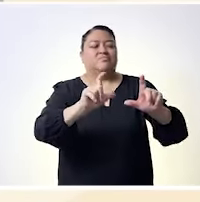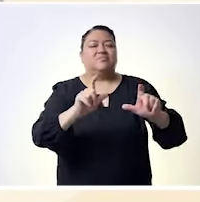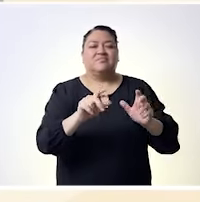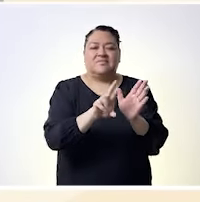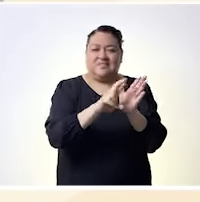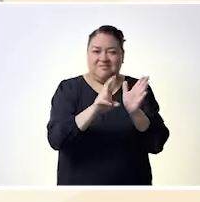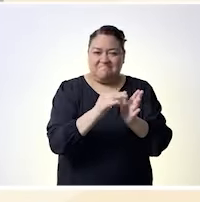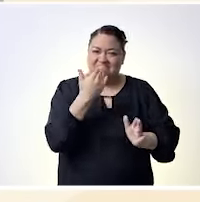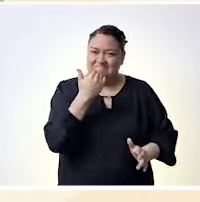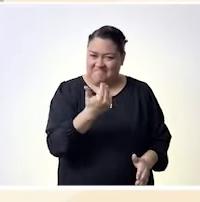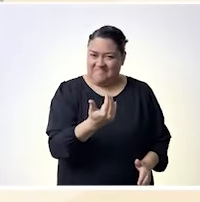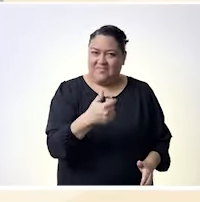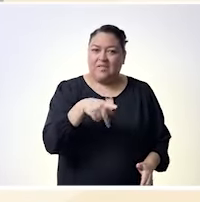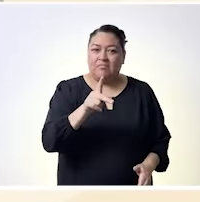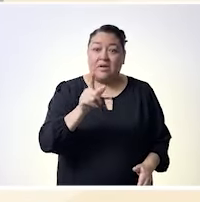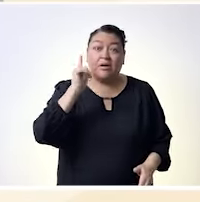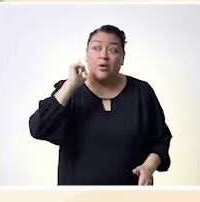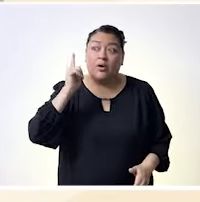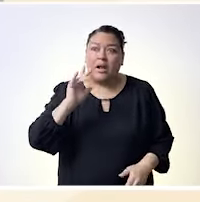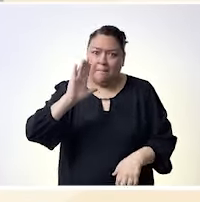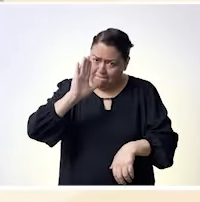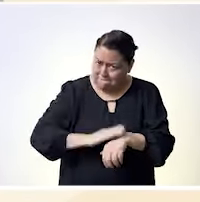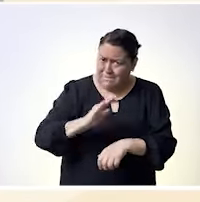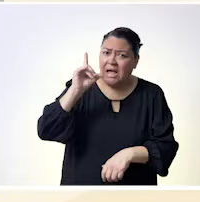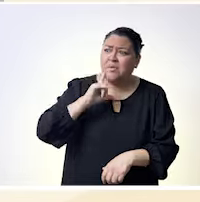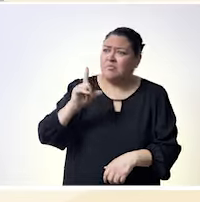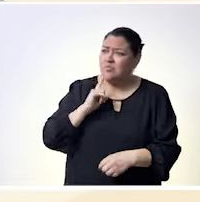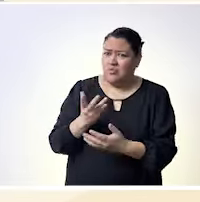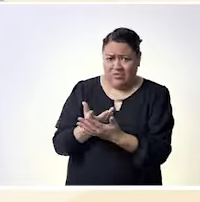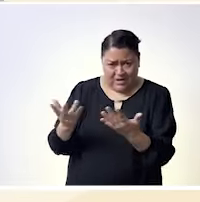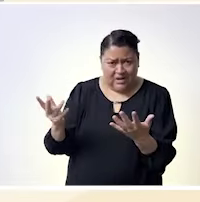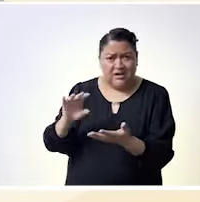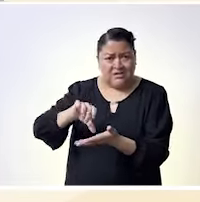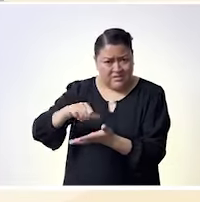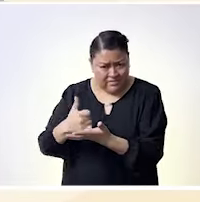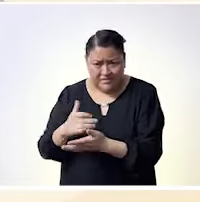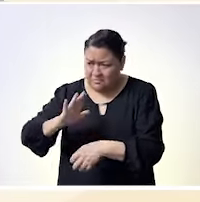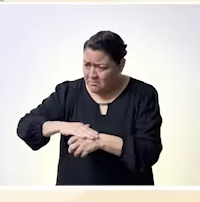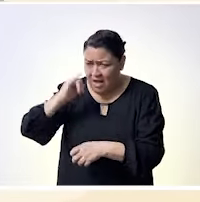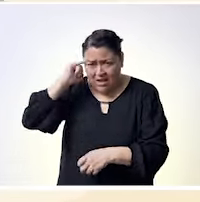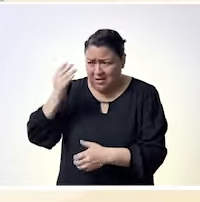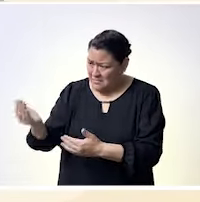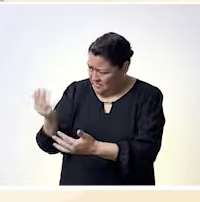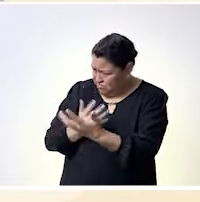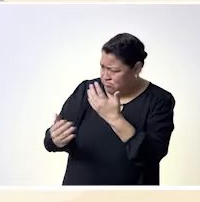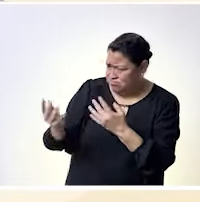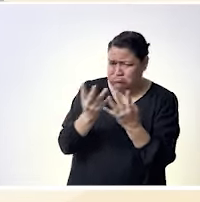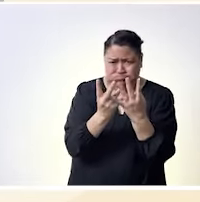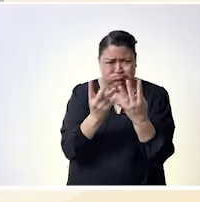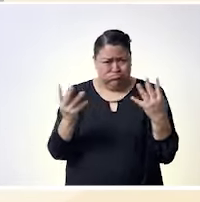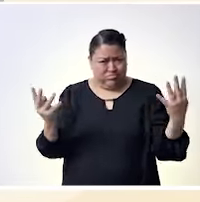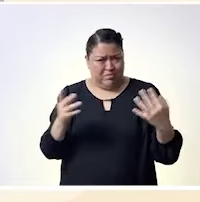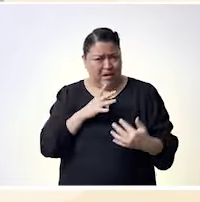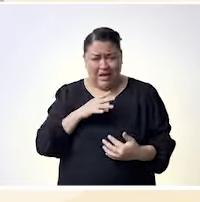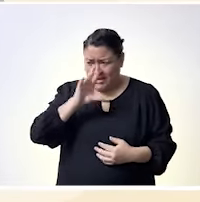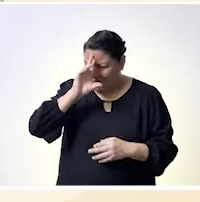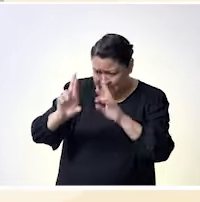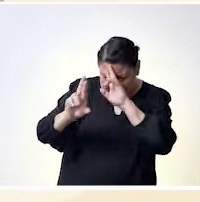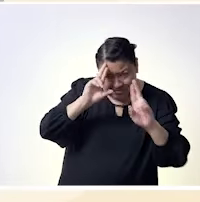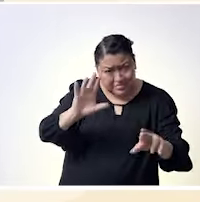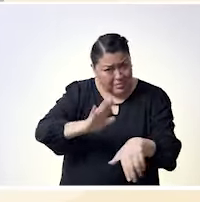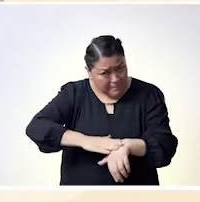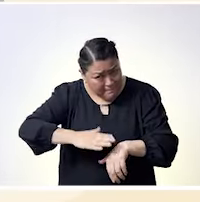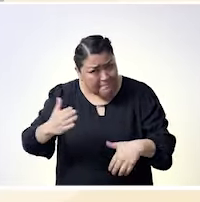posiblemente a nosotros nos cueste más ¿no? lo que tú decías porque nos callan la voz y a nosotros nos callan de una manera muy tosca y muy fuerte